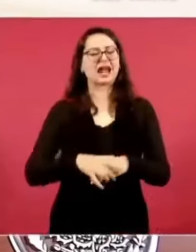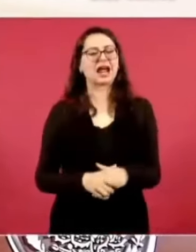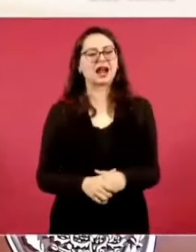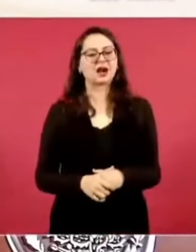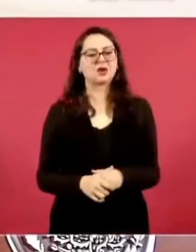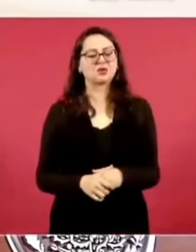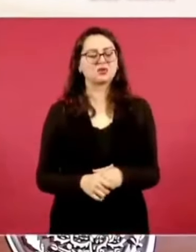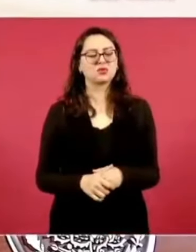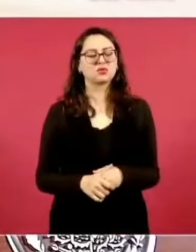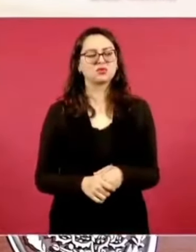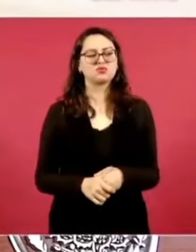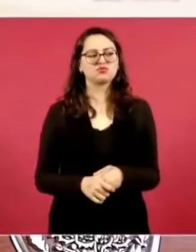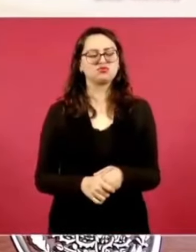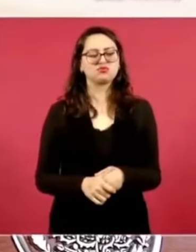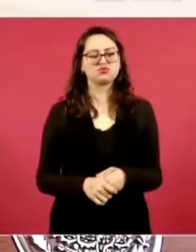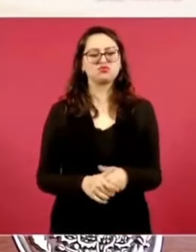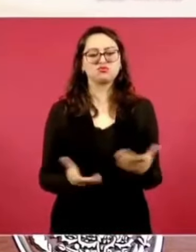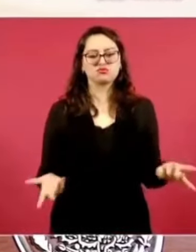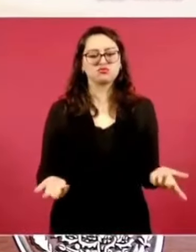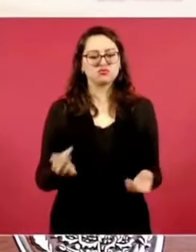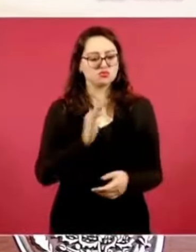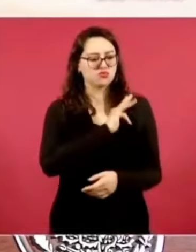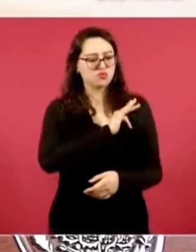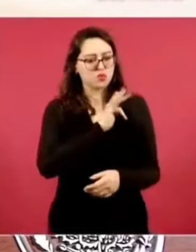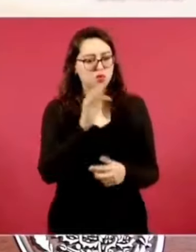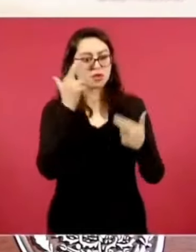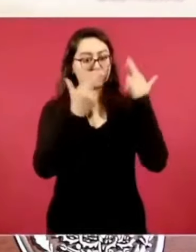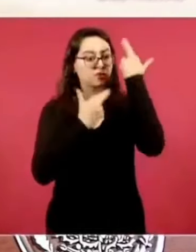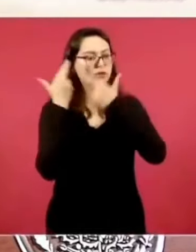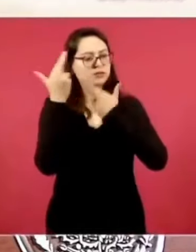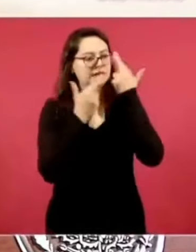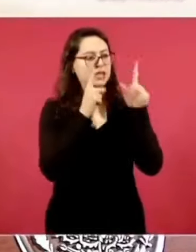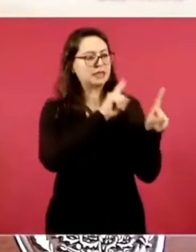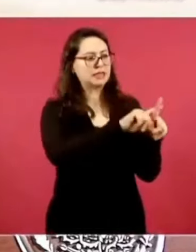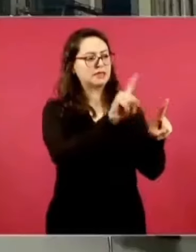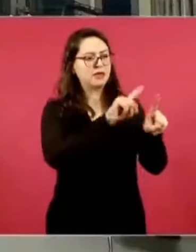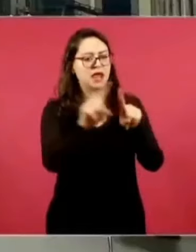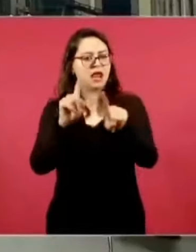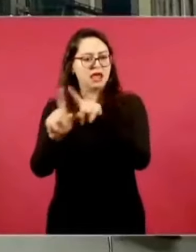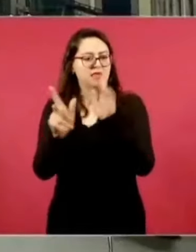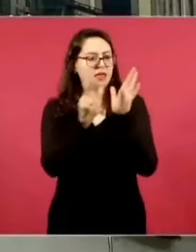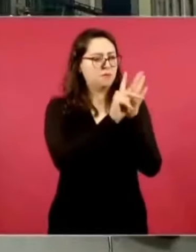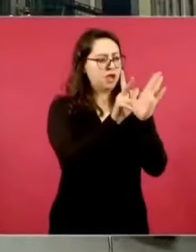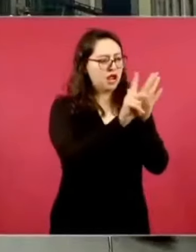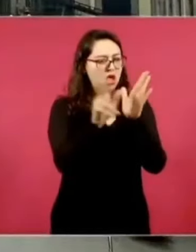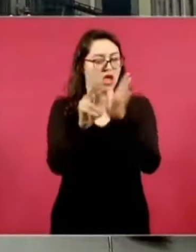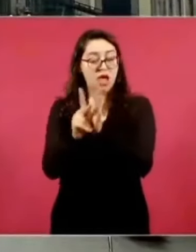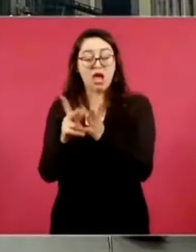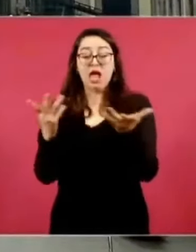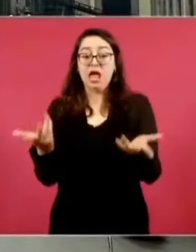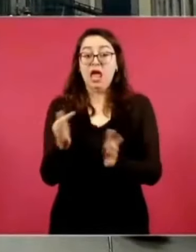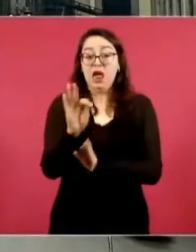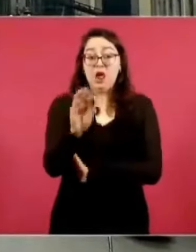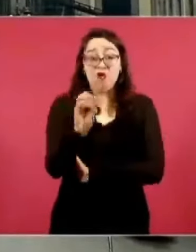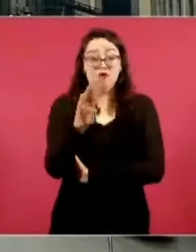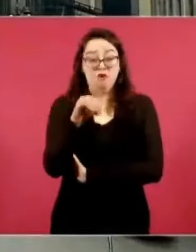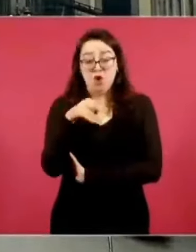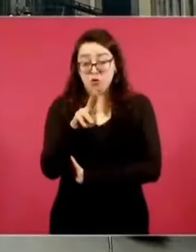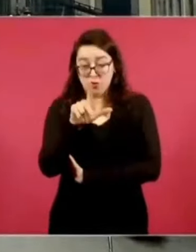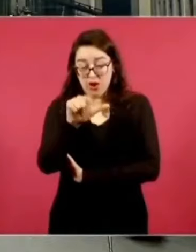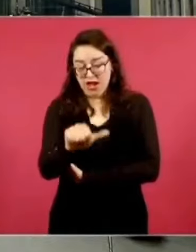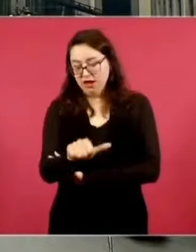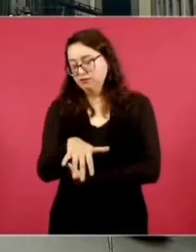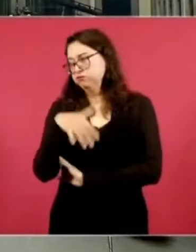una revisión de medios, pero sobre todo Fórmula, increíble.